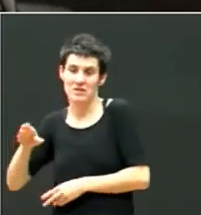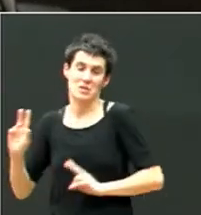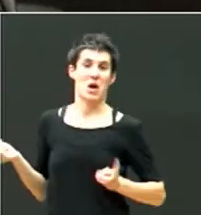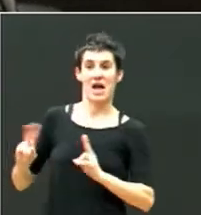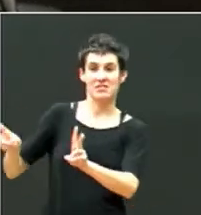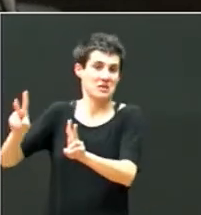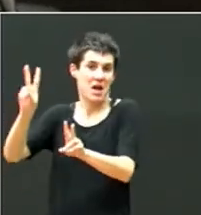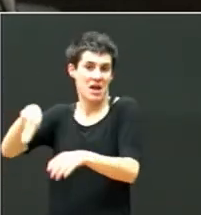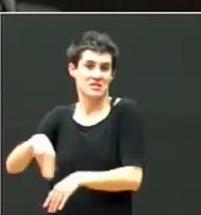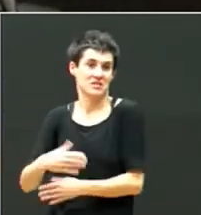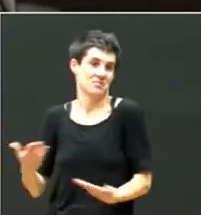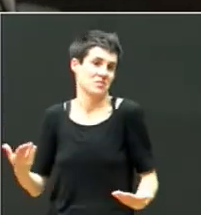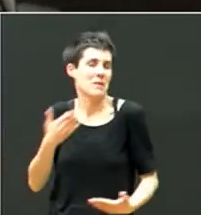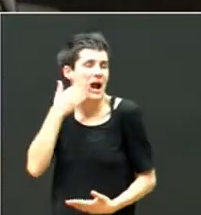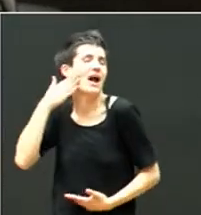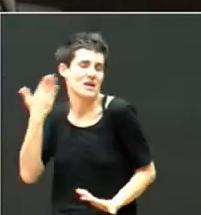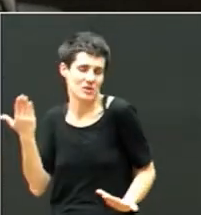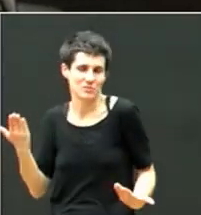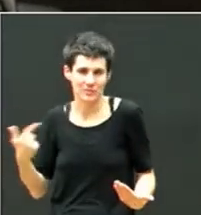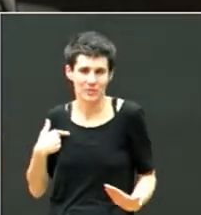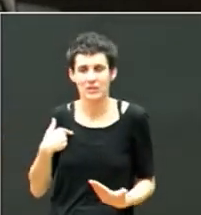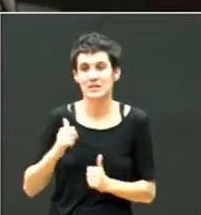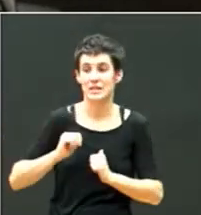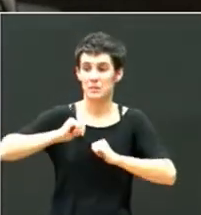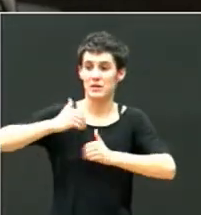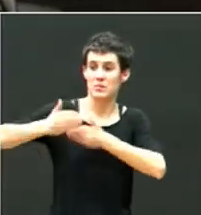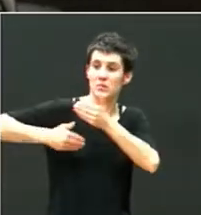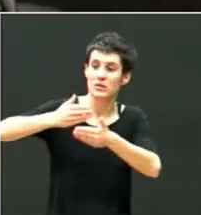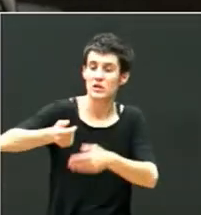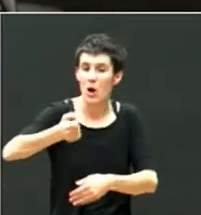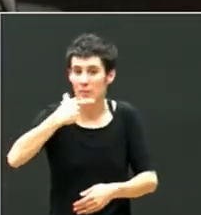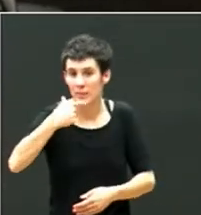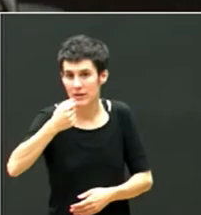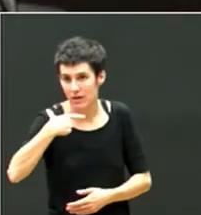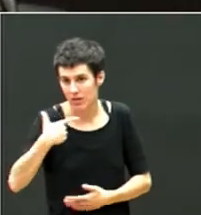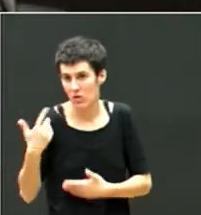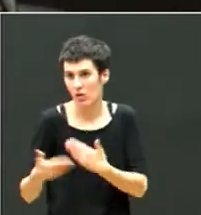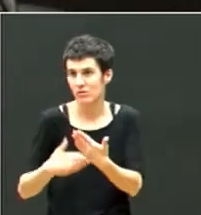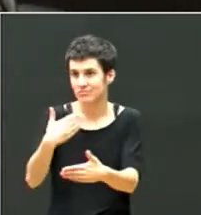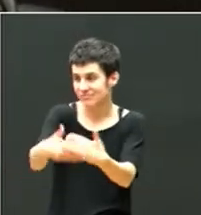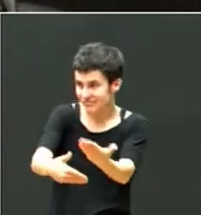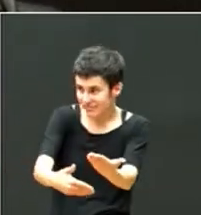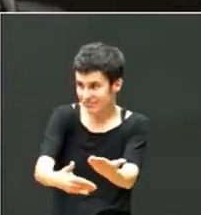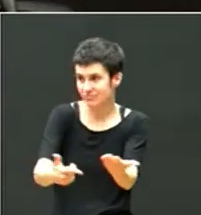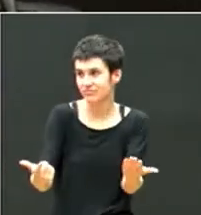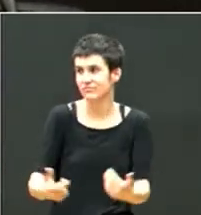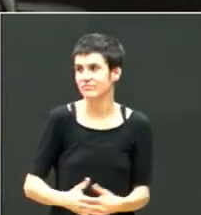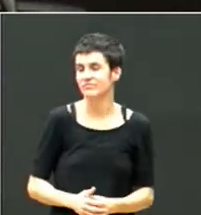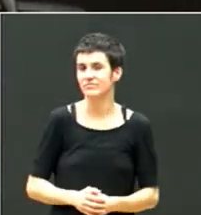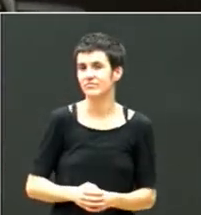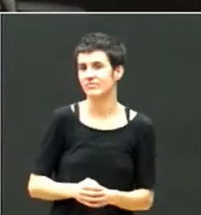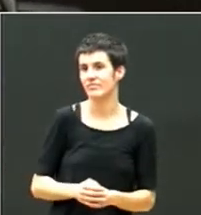¿no? Bueno, empezó con un proceso de medicación y tal, ¿no? Y entonces,